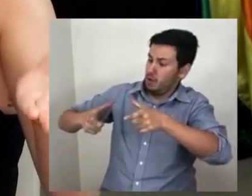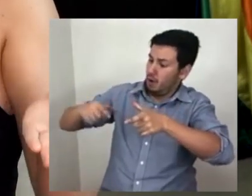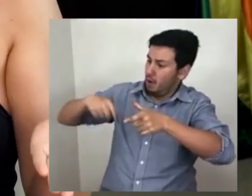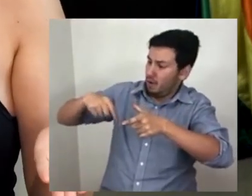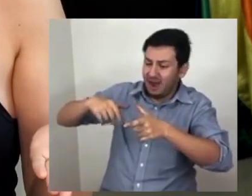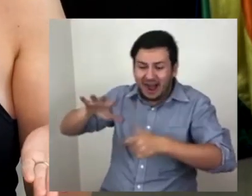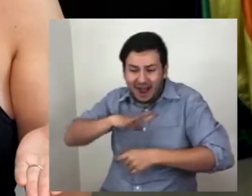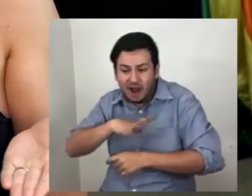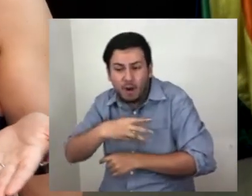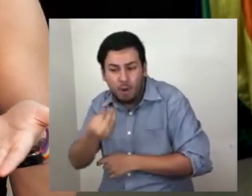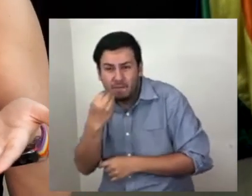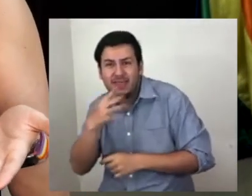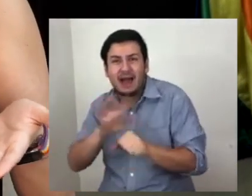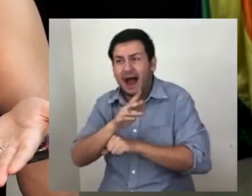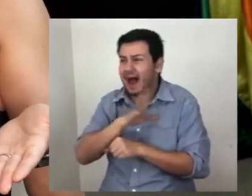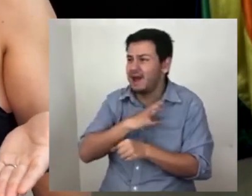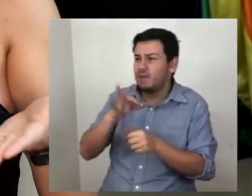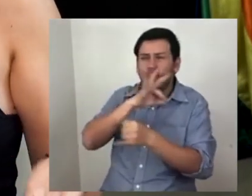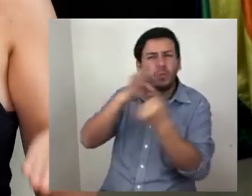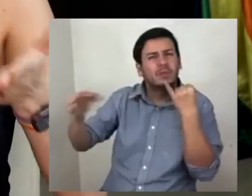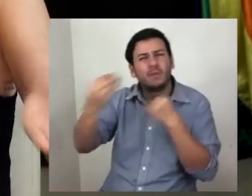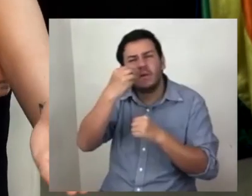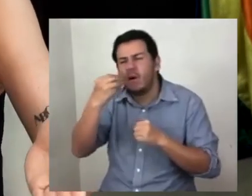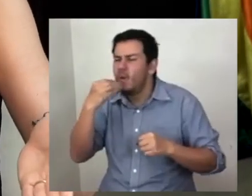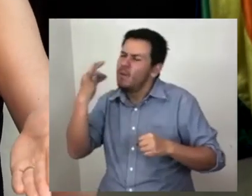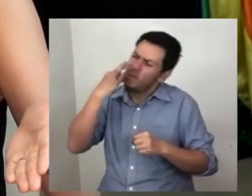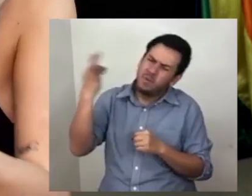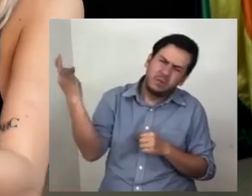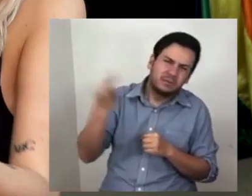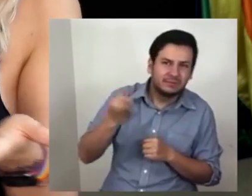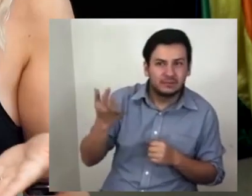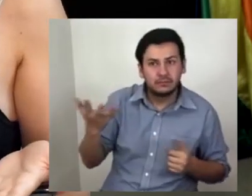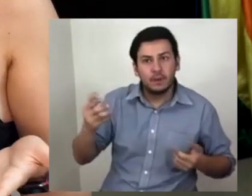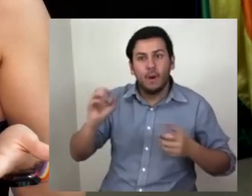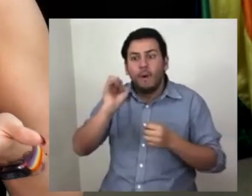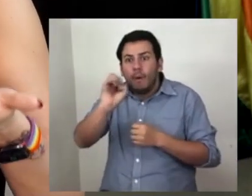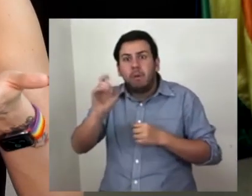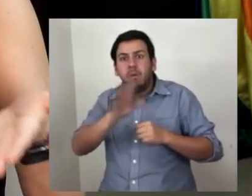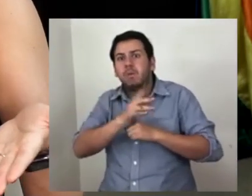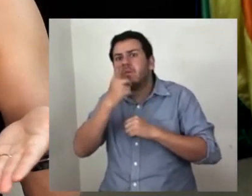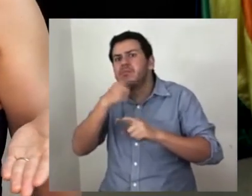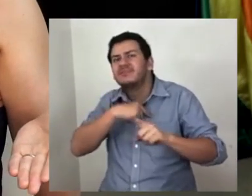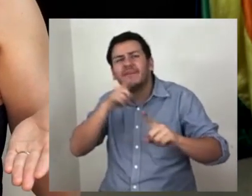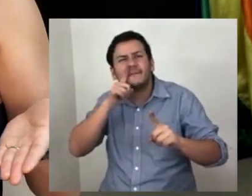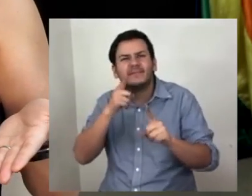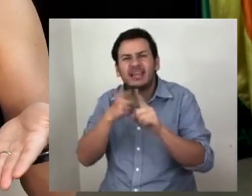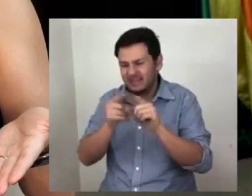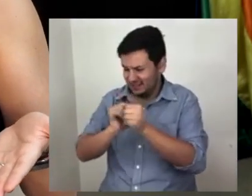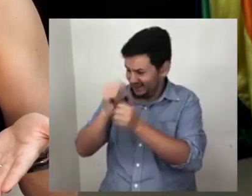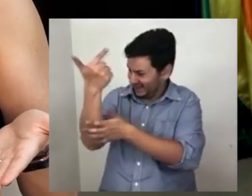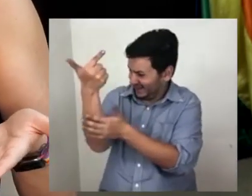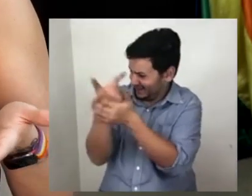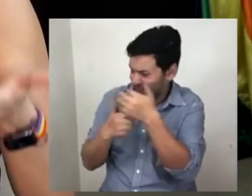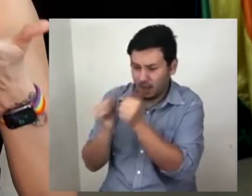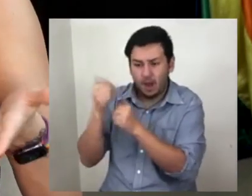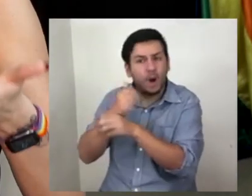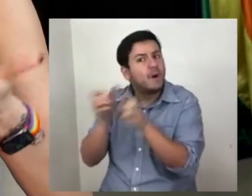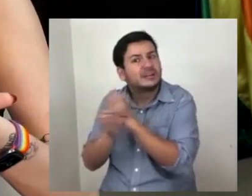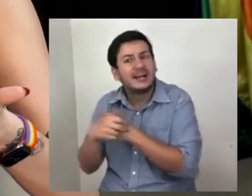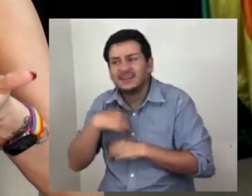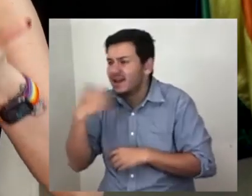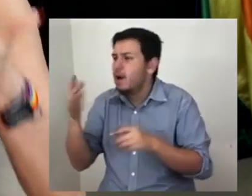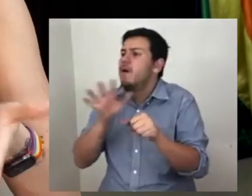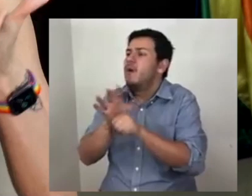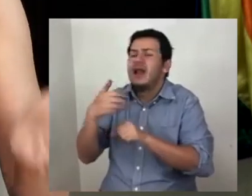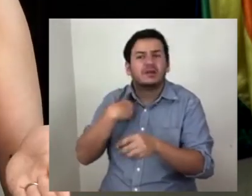que el topper de la comida que llevaste traía accidentalmente postre doble, esa donde tu medida de productividad era hice una lista